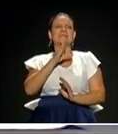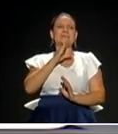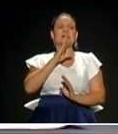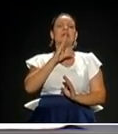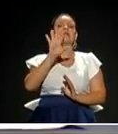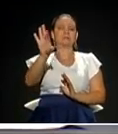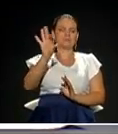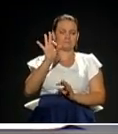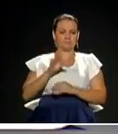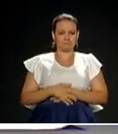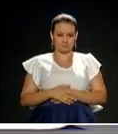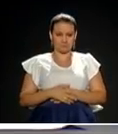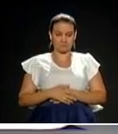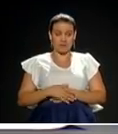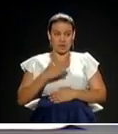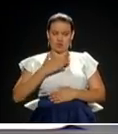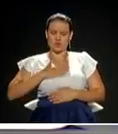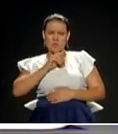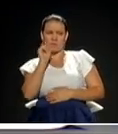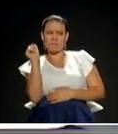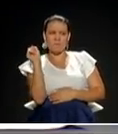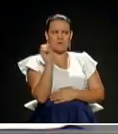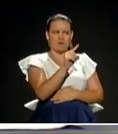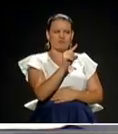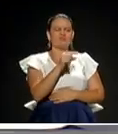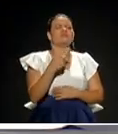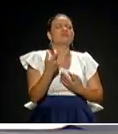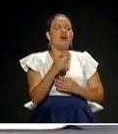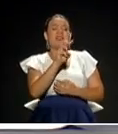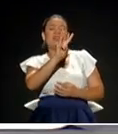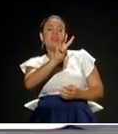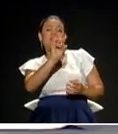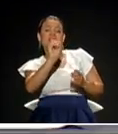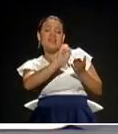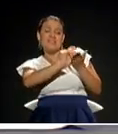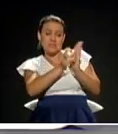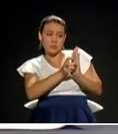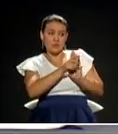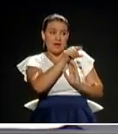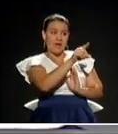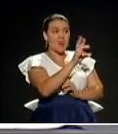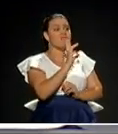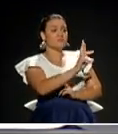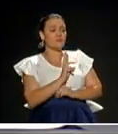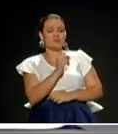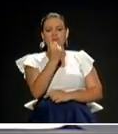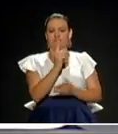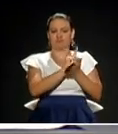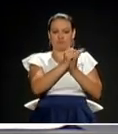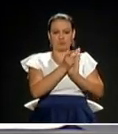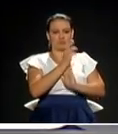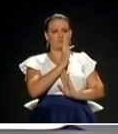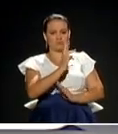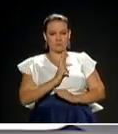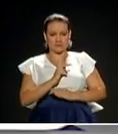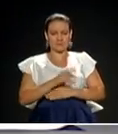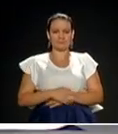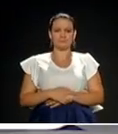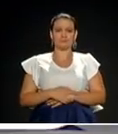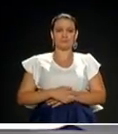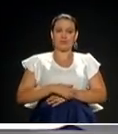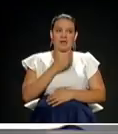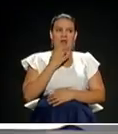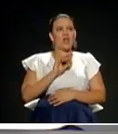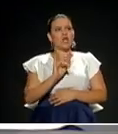candidato que pregunta tiene 30 segundos para realizar su pregunta y quien responde tiene un minuto para responder. Si el candidato se selecciona a sí mismo,